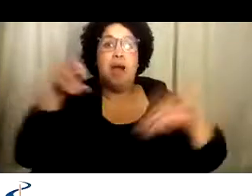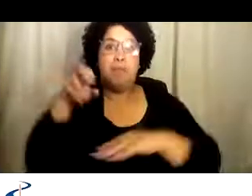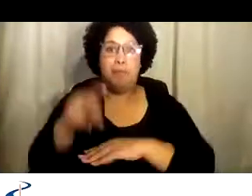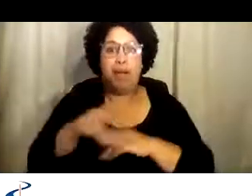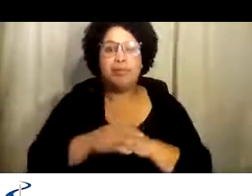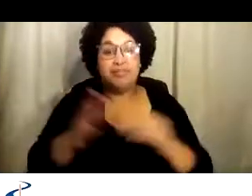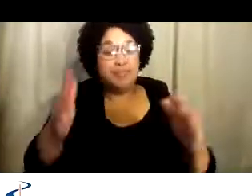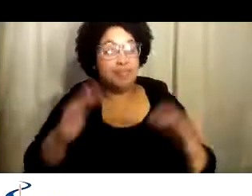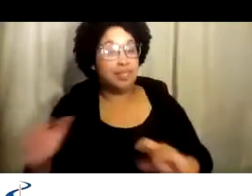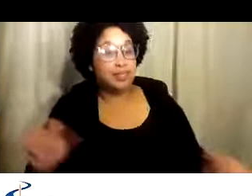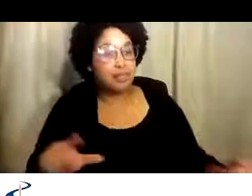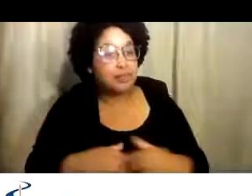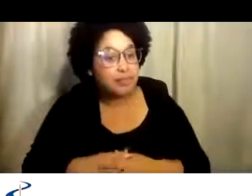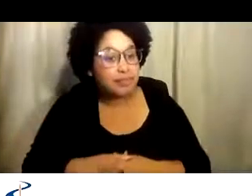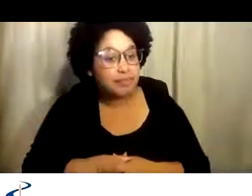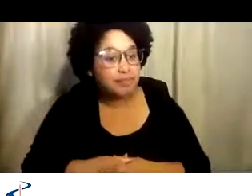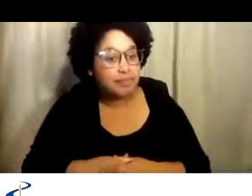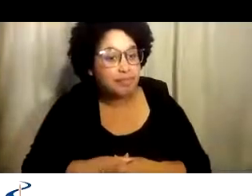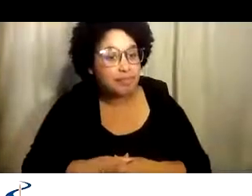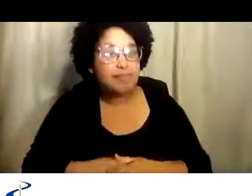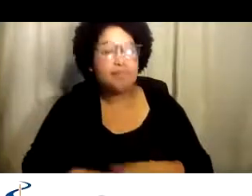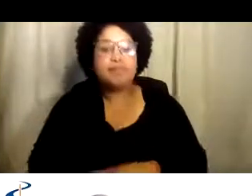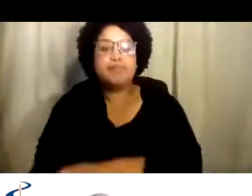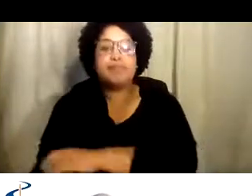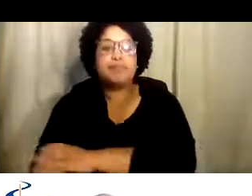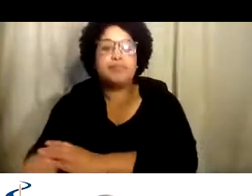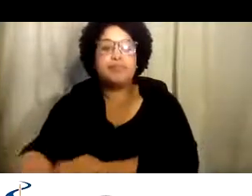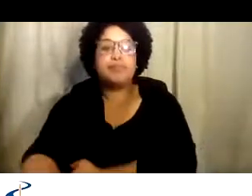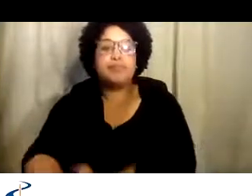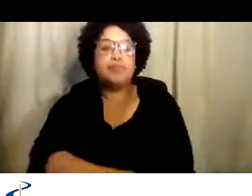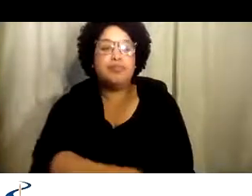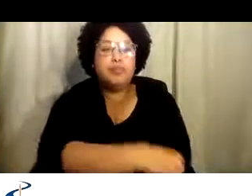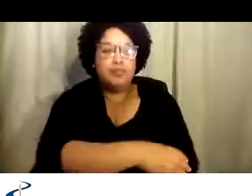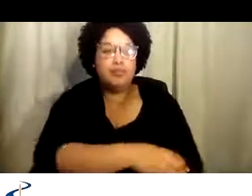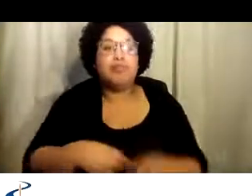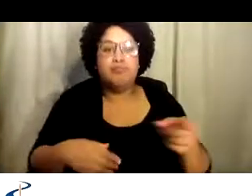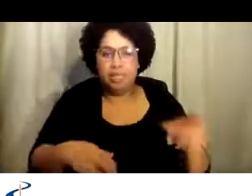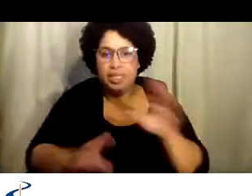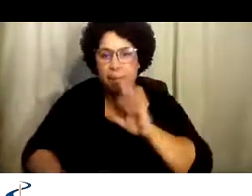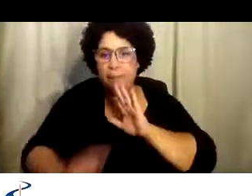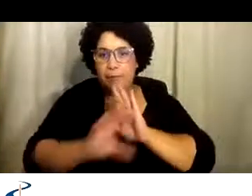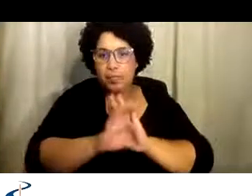la máscara y por qué, y también entender bien el distanciamiento social. Próxima página, por favor.